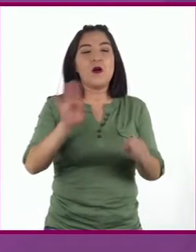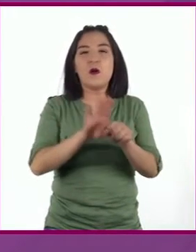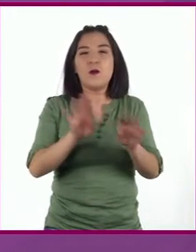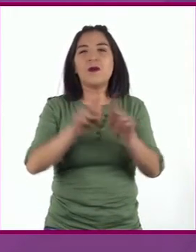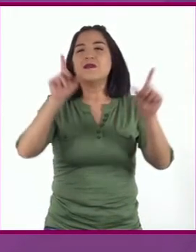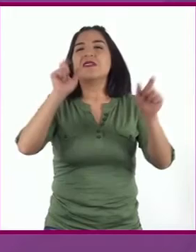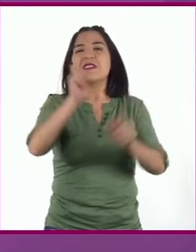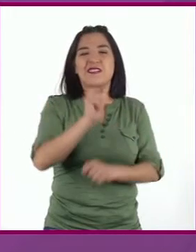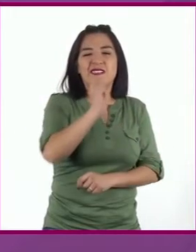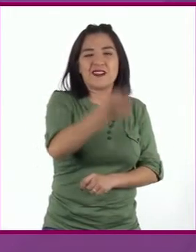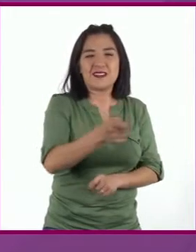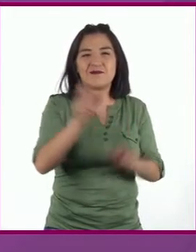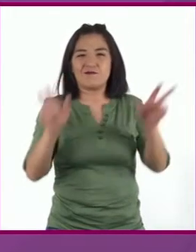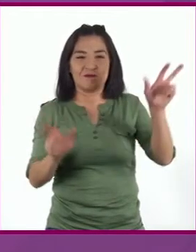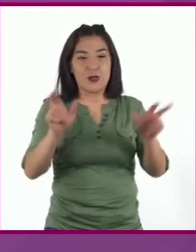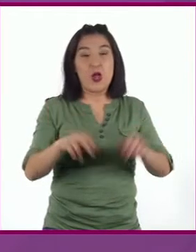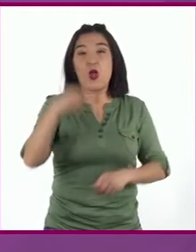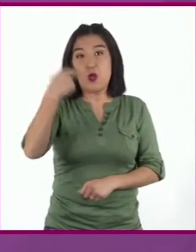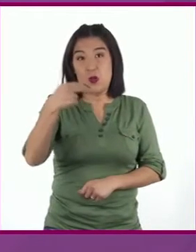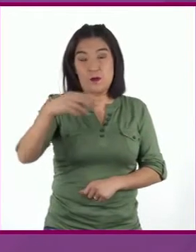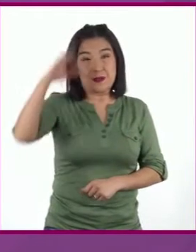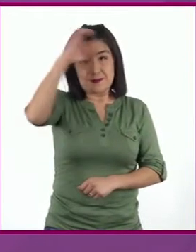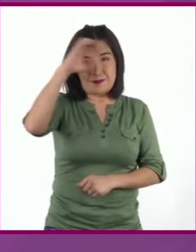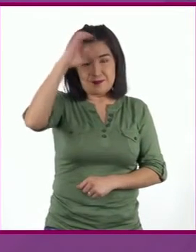escarabajo. Nombre científico.